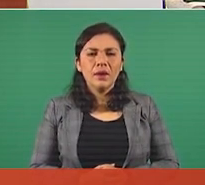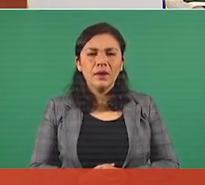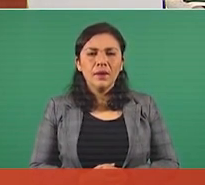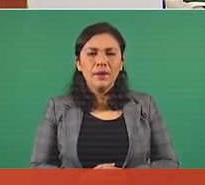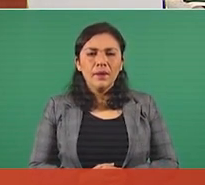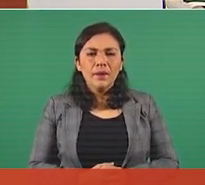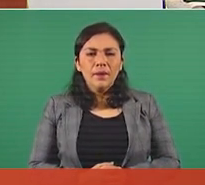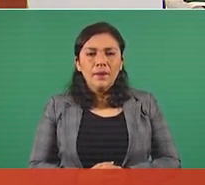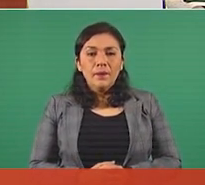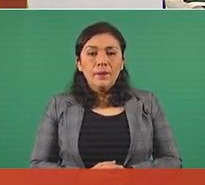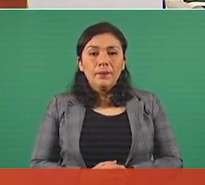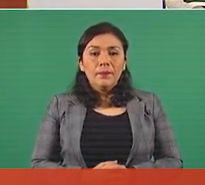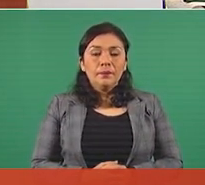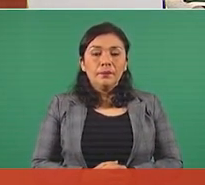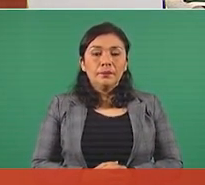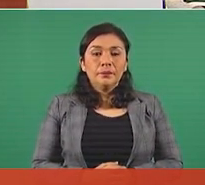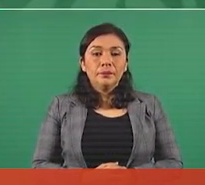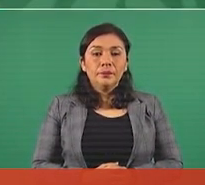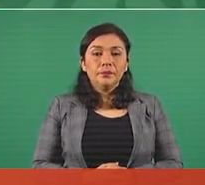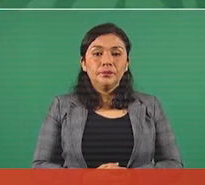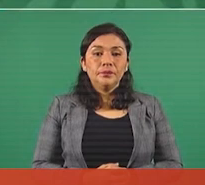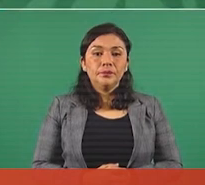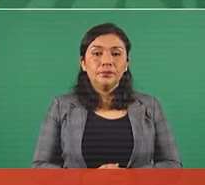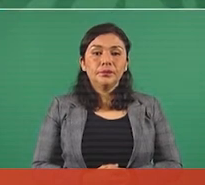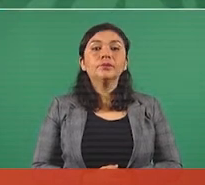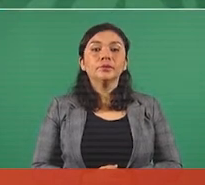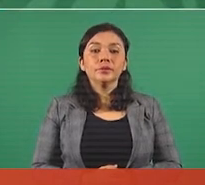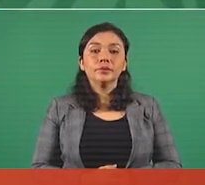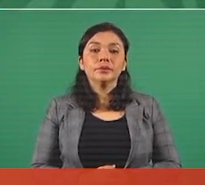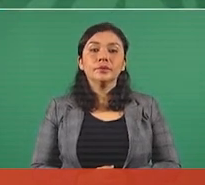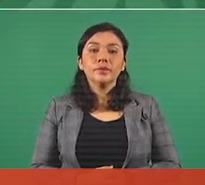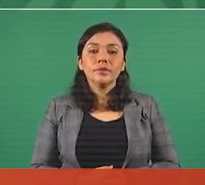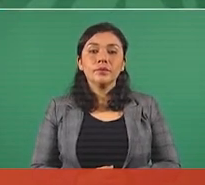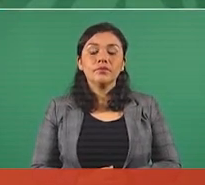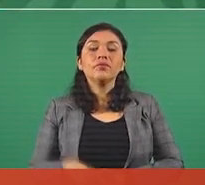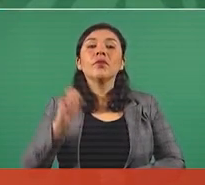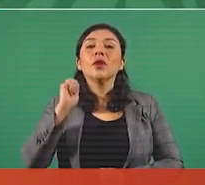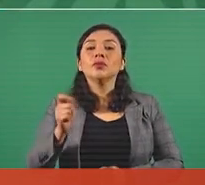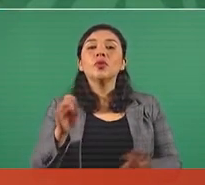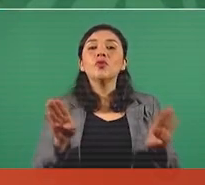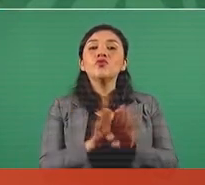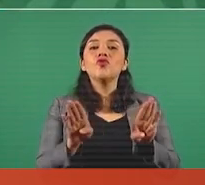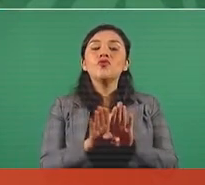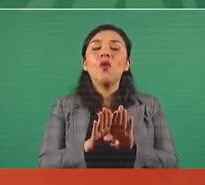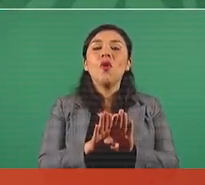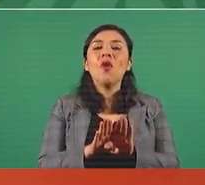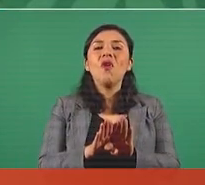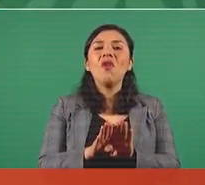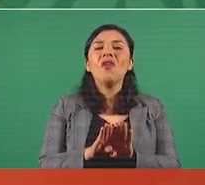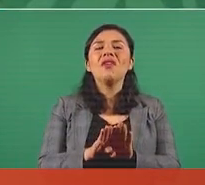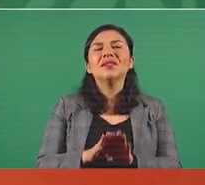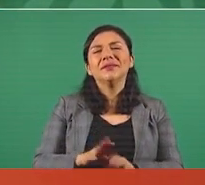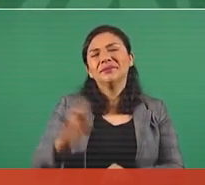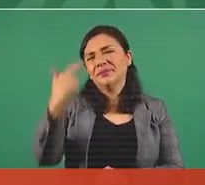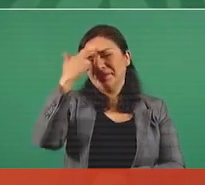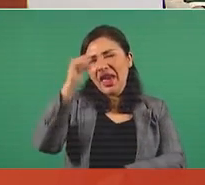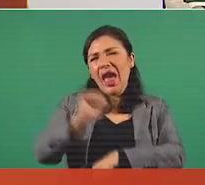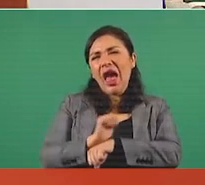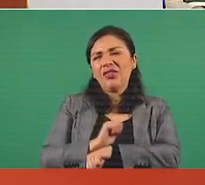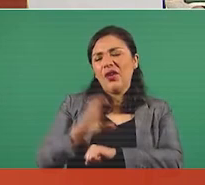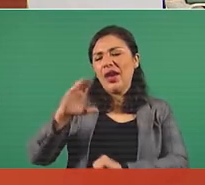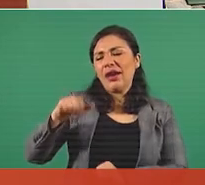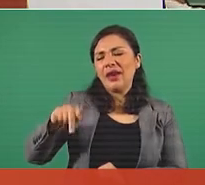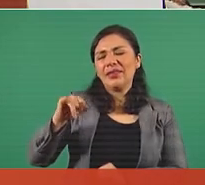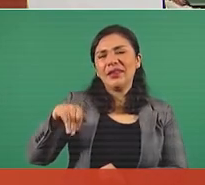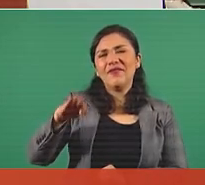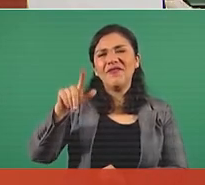Una cantinflada, cantinflas, la consulta. Este es el periodismo.